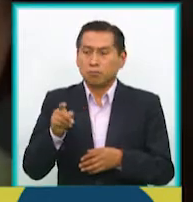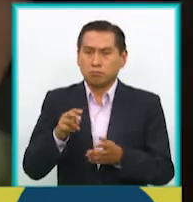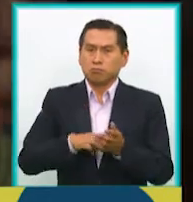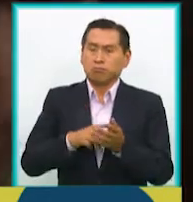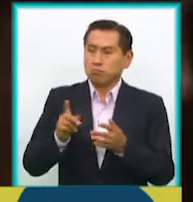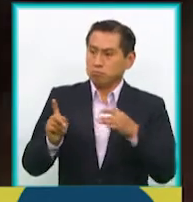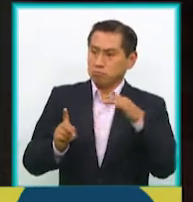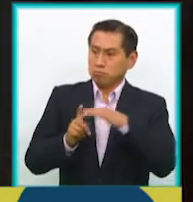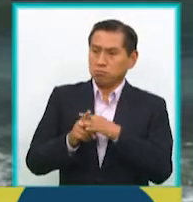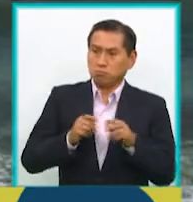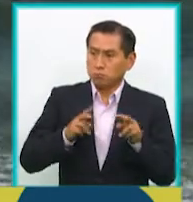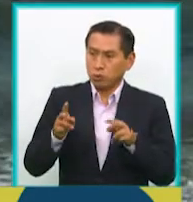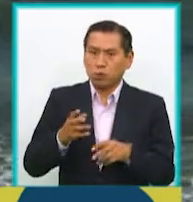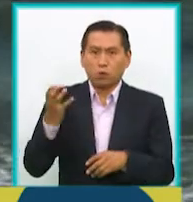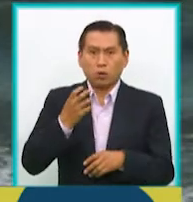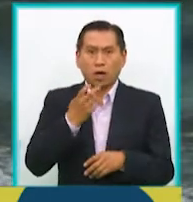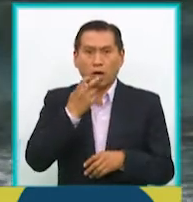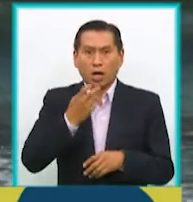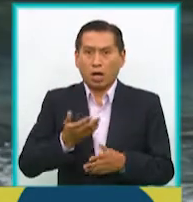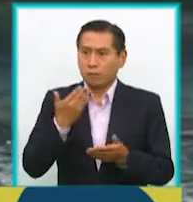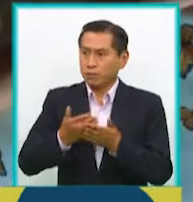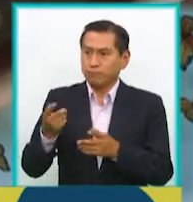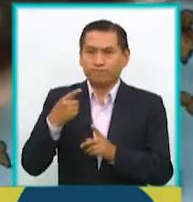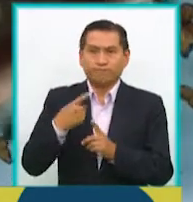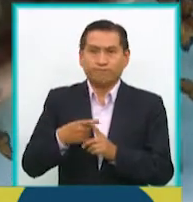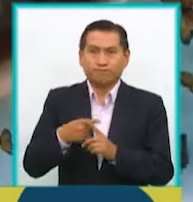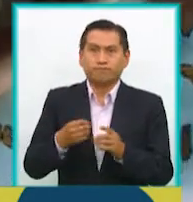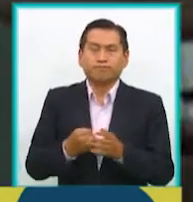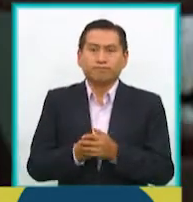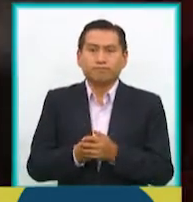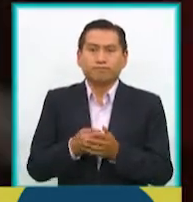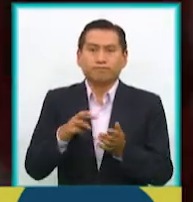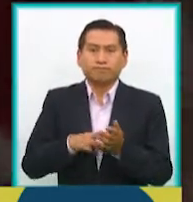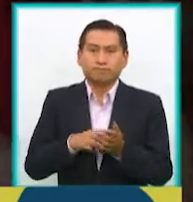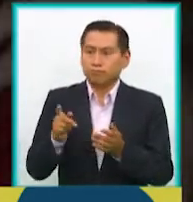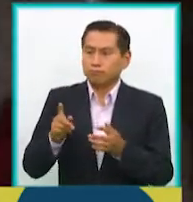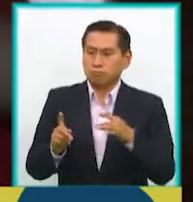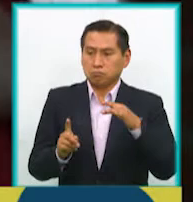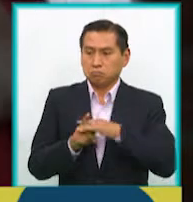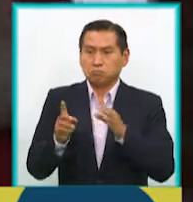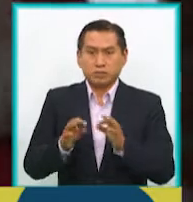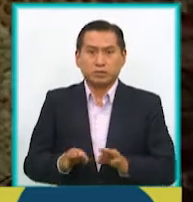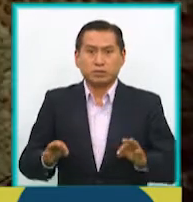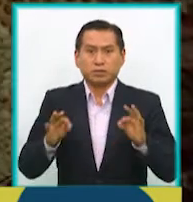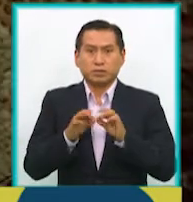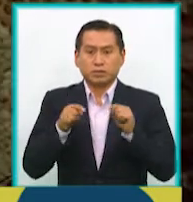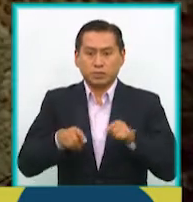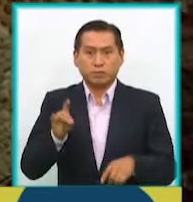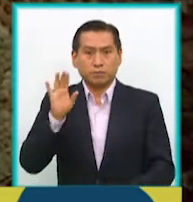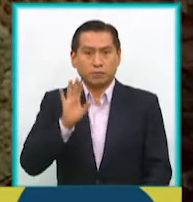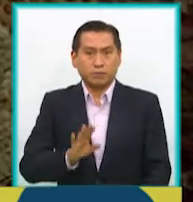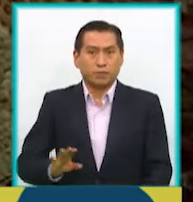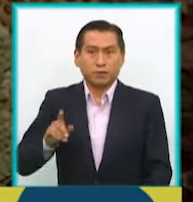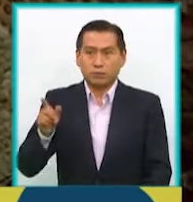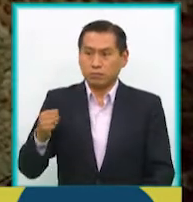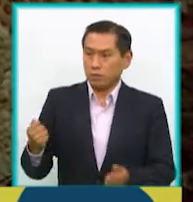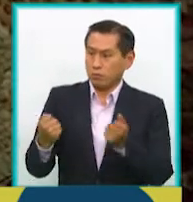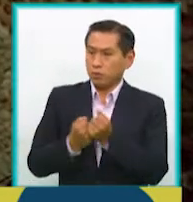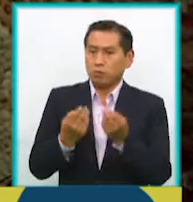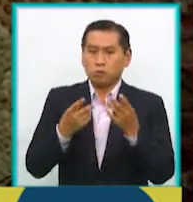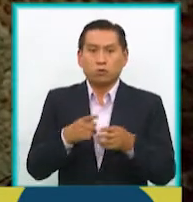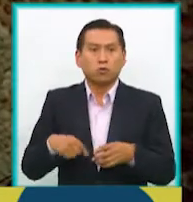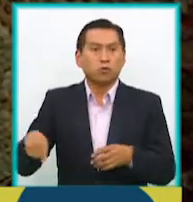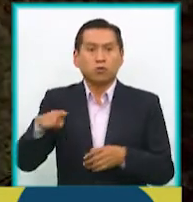cosa realmente extraordinaria, que ha sido histórica en nuestro país y que ha permitido que muchísimos